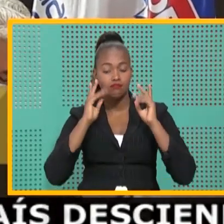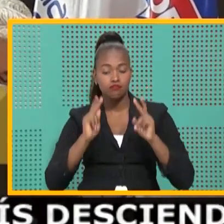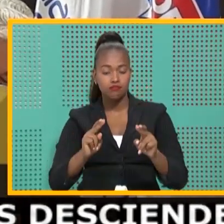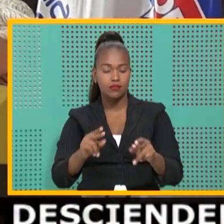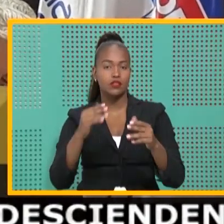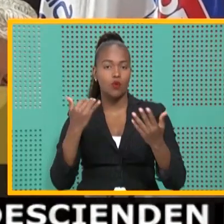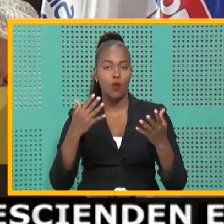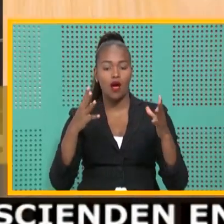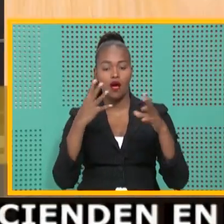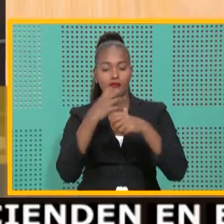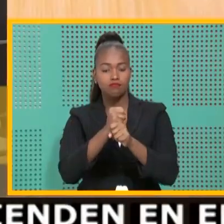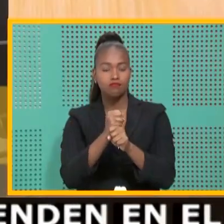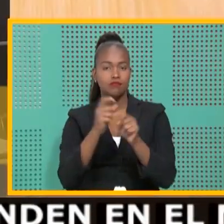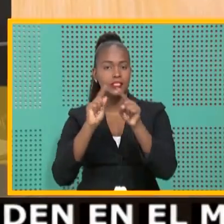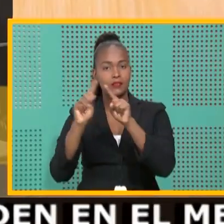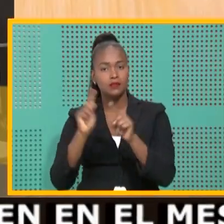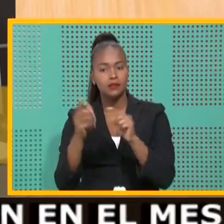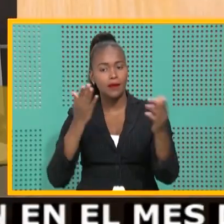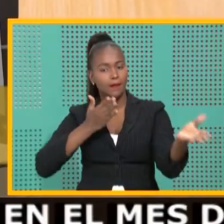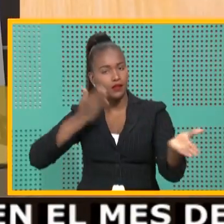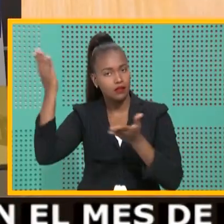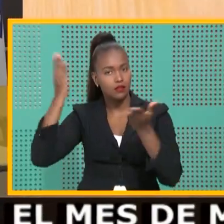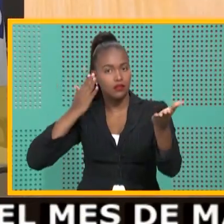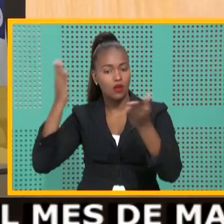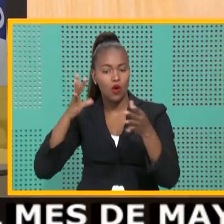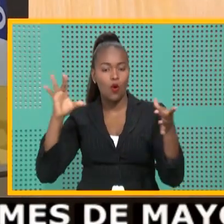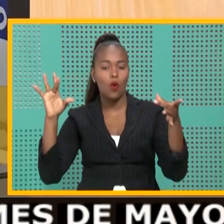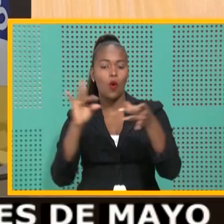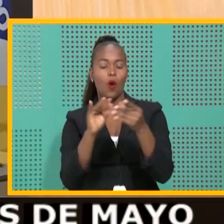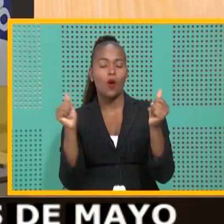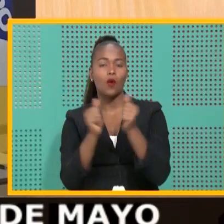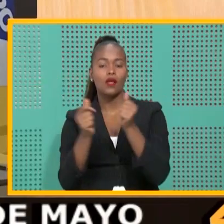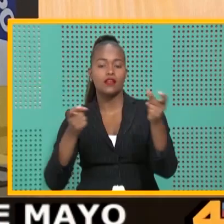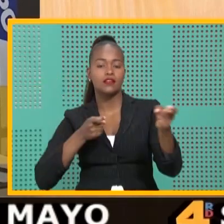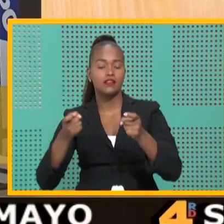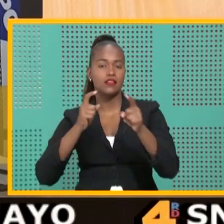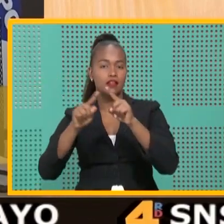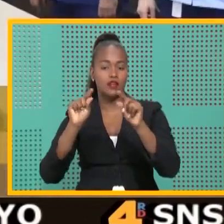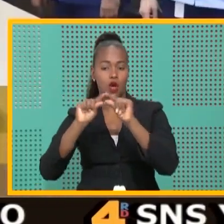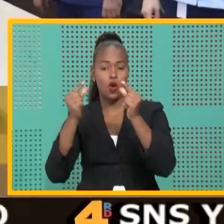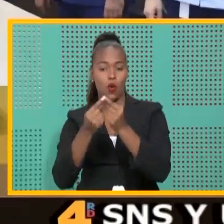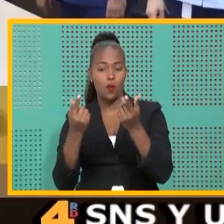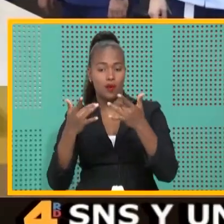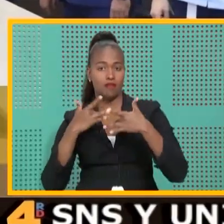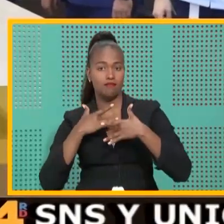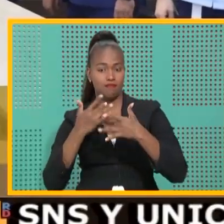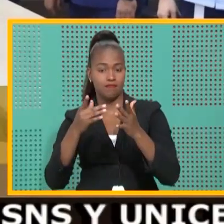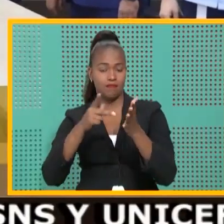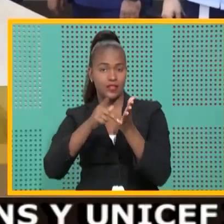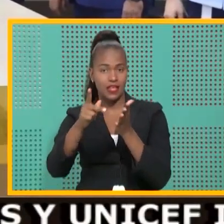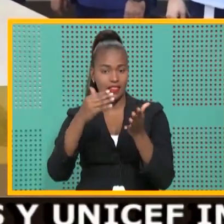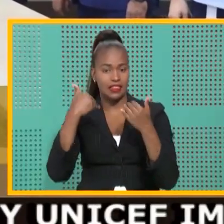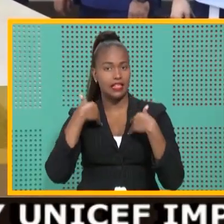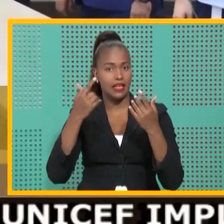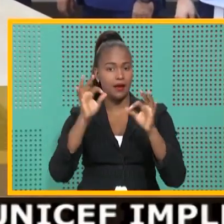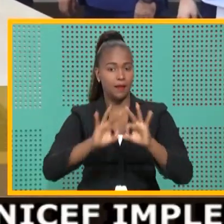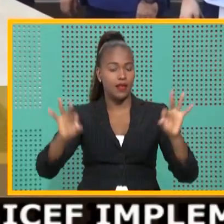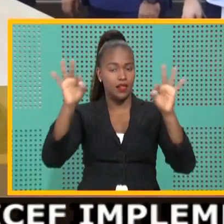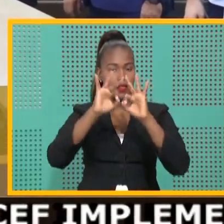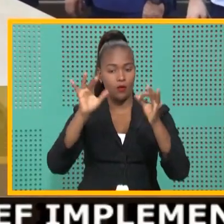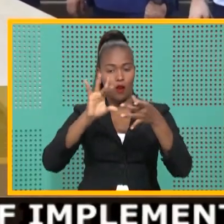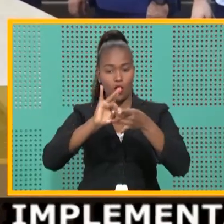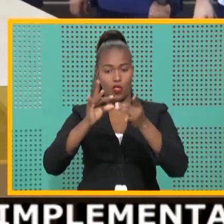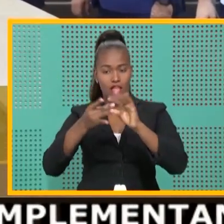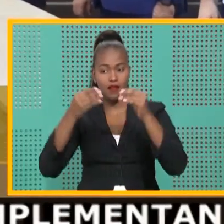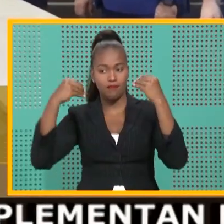simplificar las exportaciones, combinando con la gestión de los grupos de intereses que juegan un rol en la cadena logística